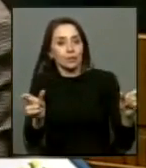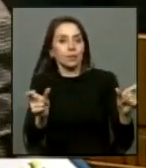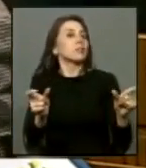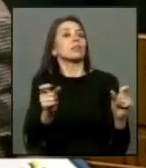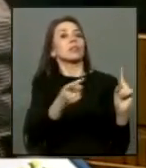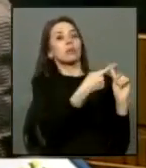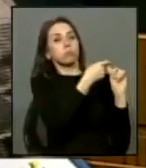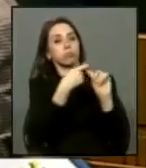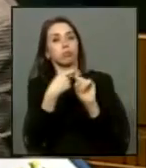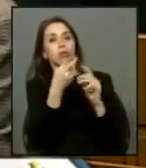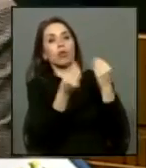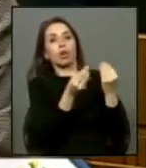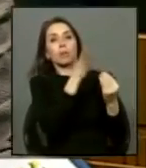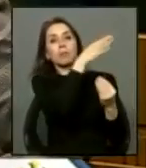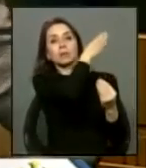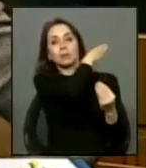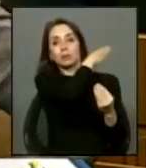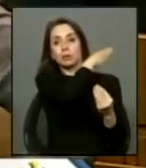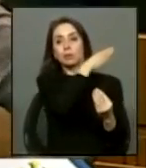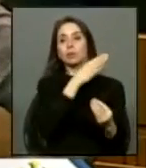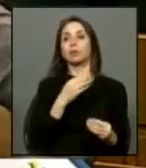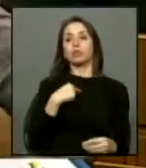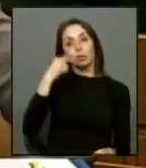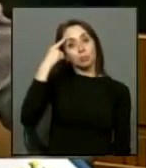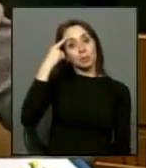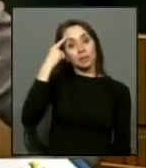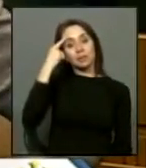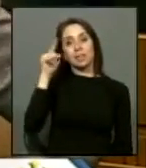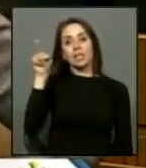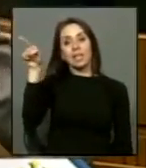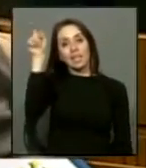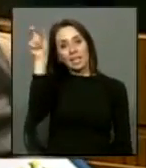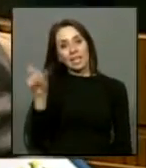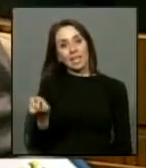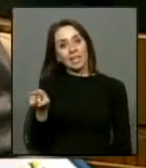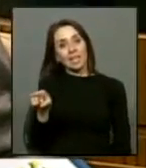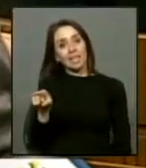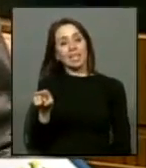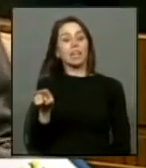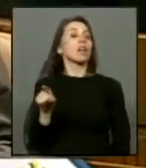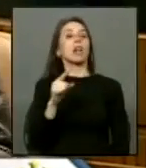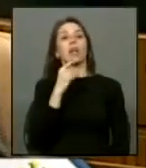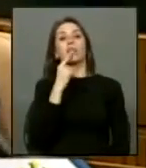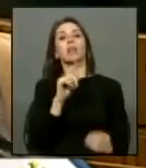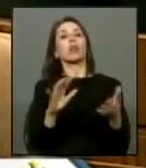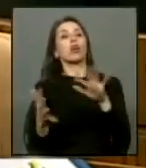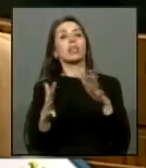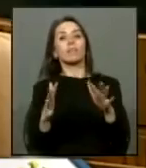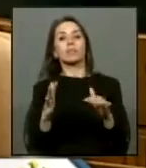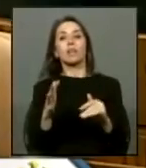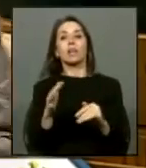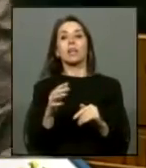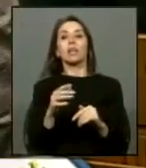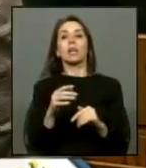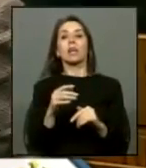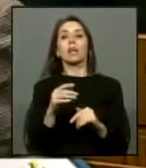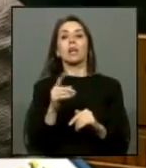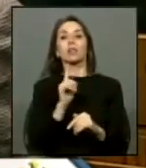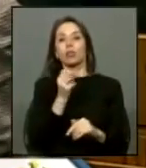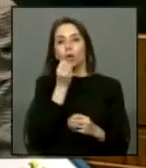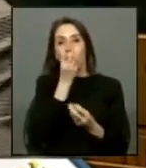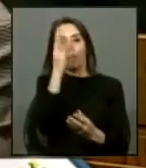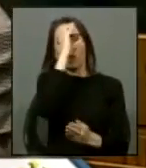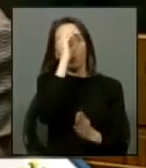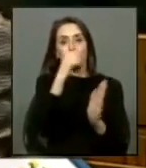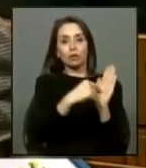atrocidades y buscó relativizar escondió pronunciarse sobre eso